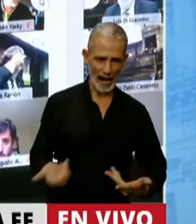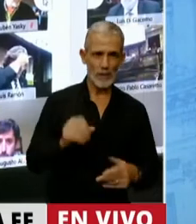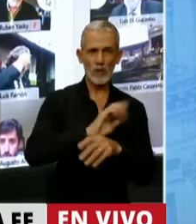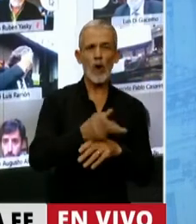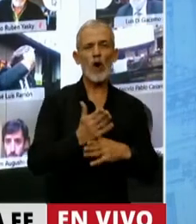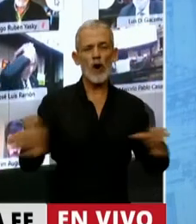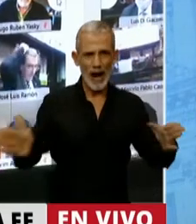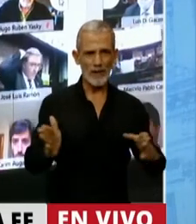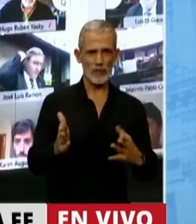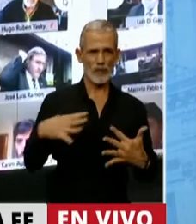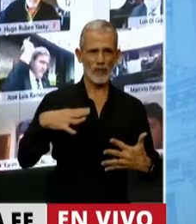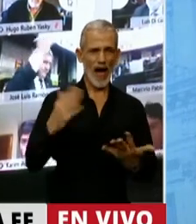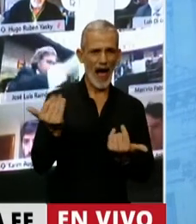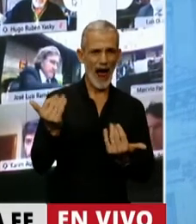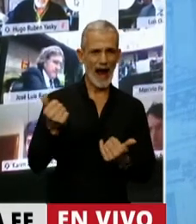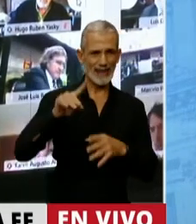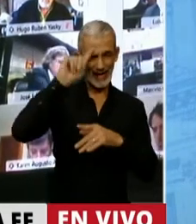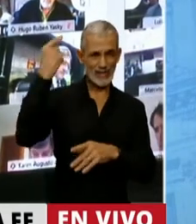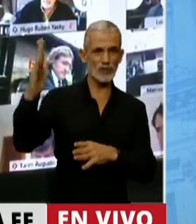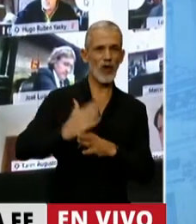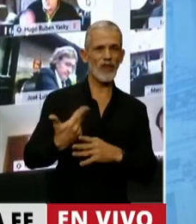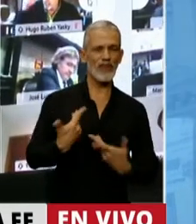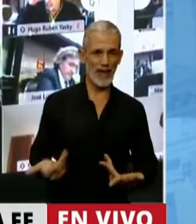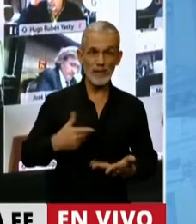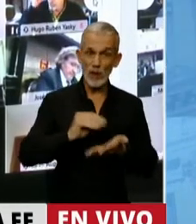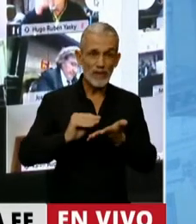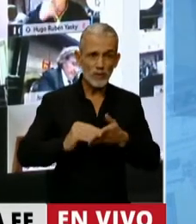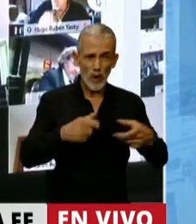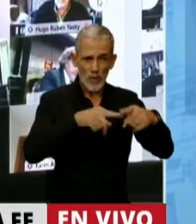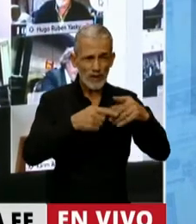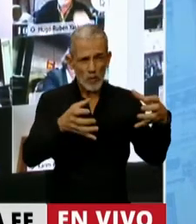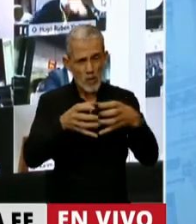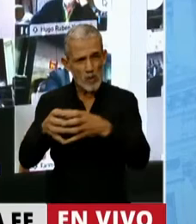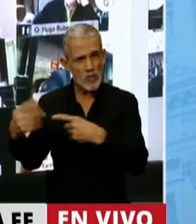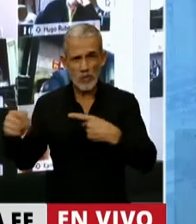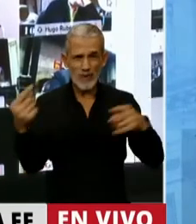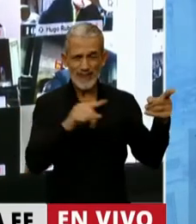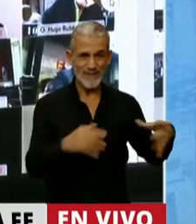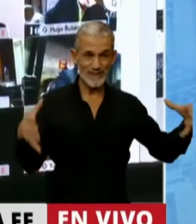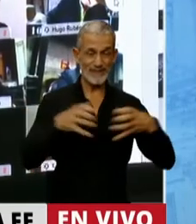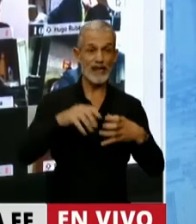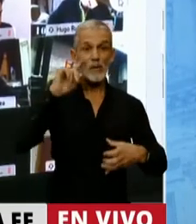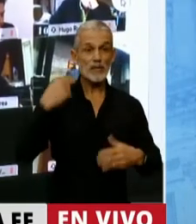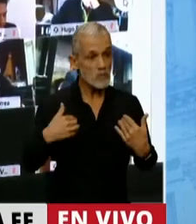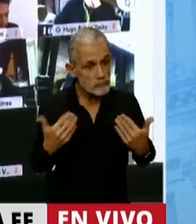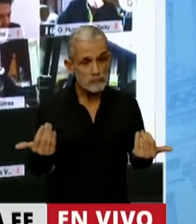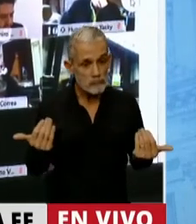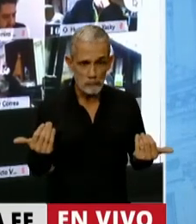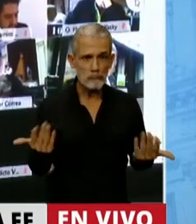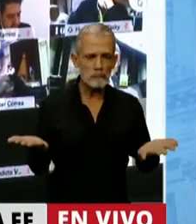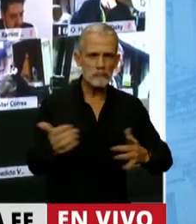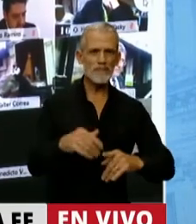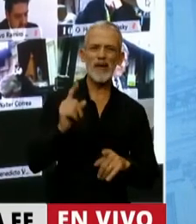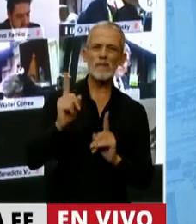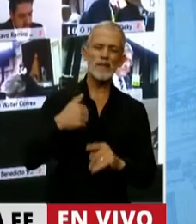pandemia y de necesidad de recursos fiscales. Lo hicimos diputados de todos los espacios políticos, y el Presidente nos escuchó. Así